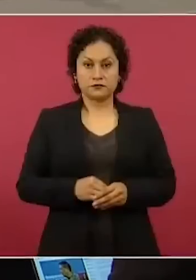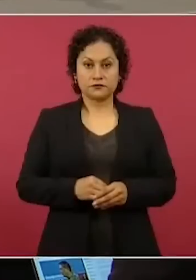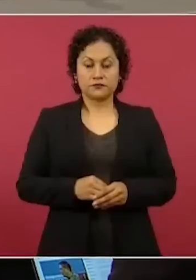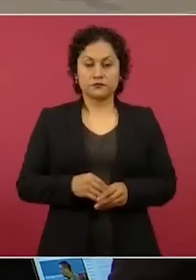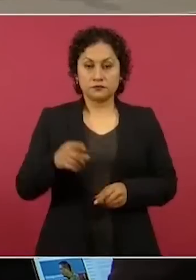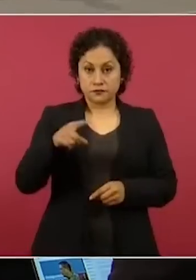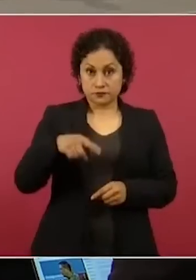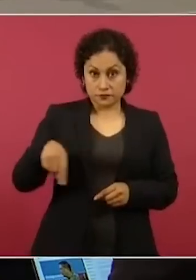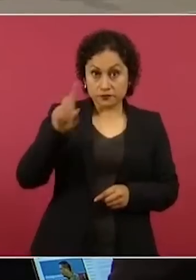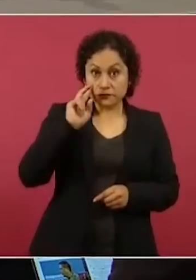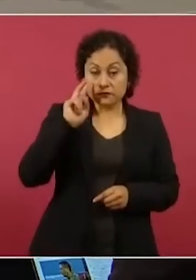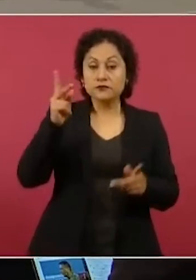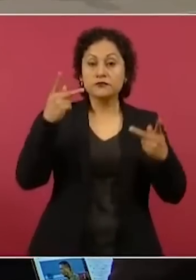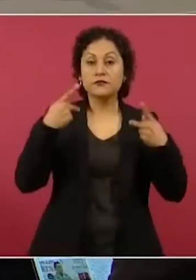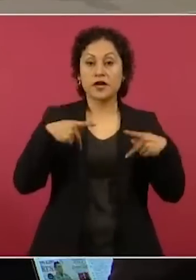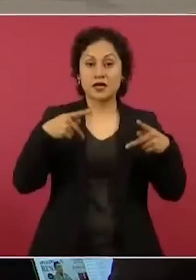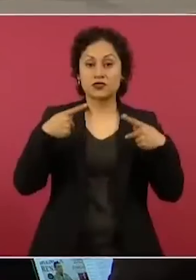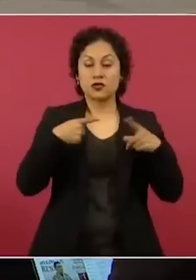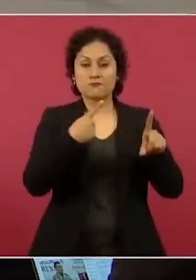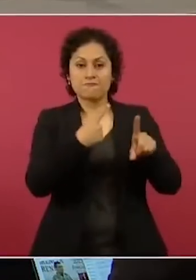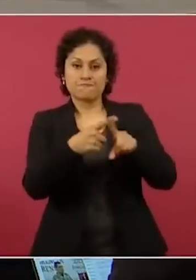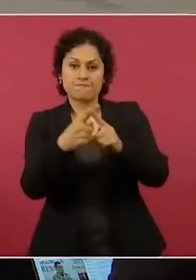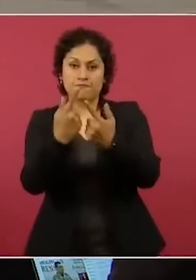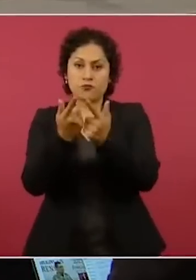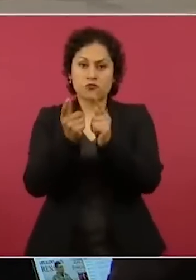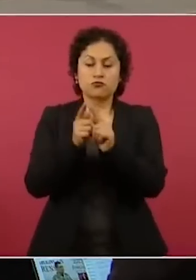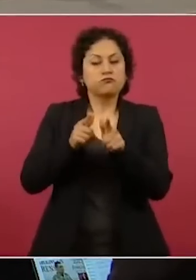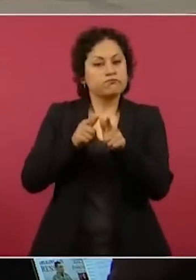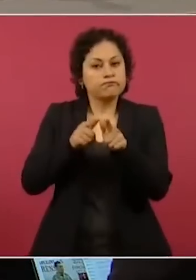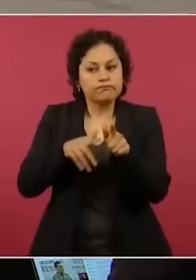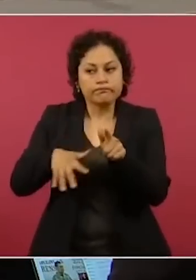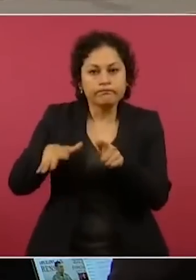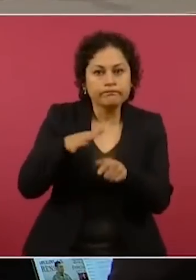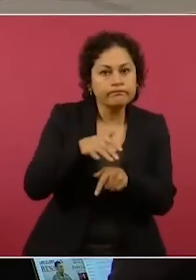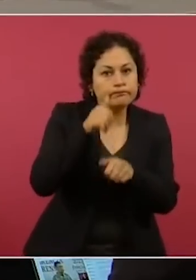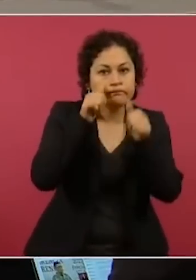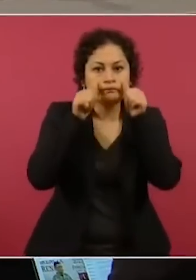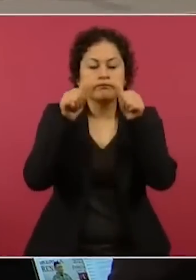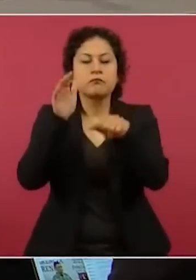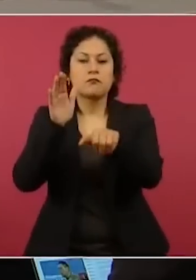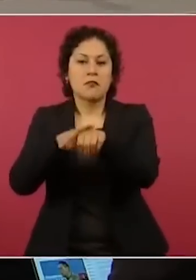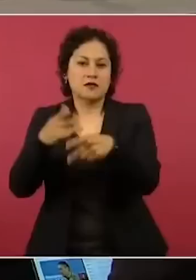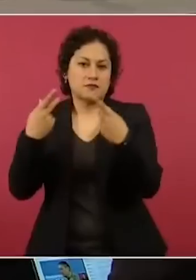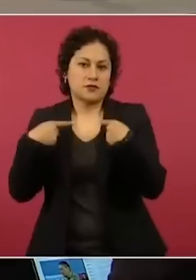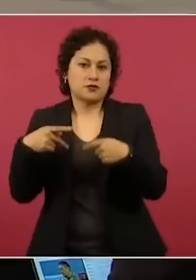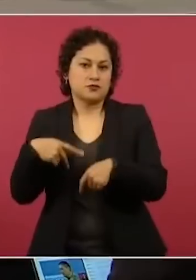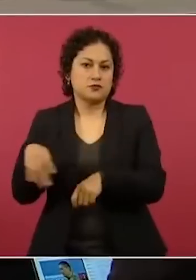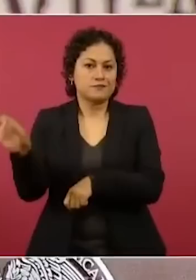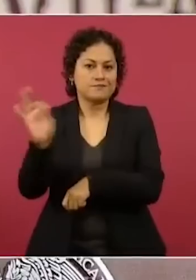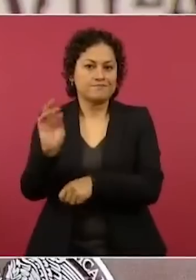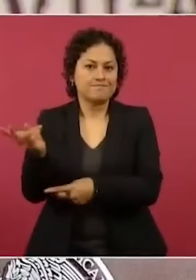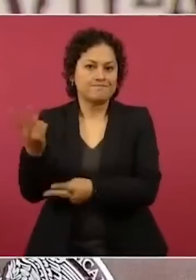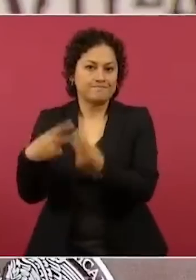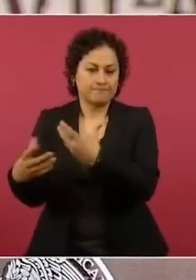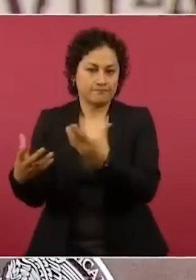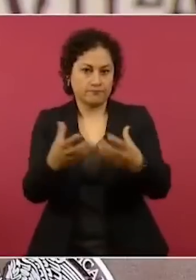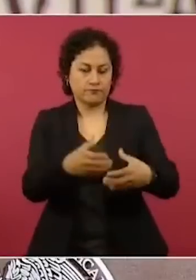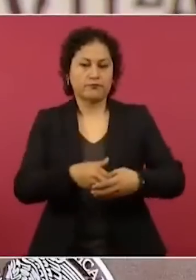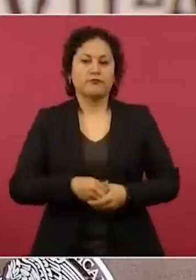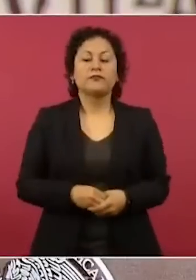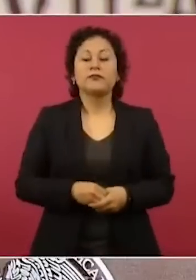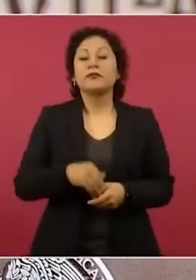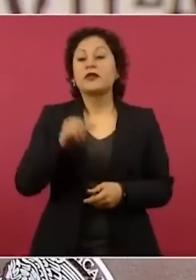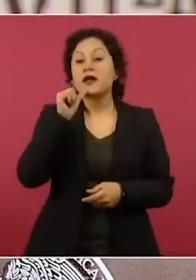situación. El comandante de la Guardia Nacional, desde el día de ayer, se trasladó al área